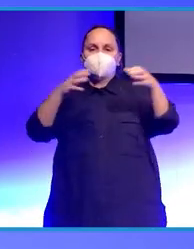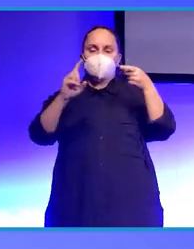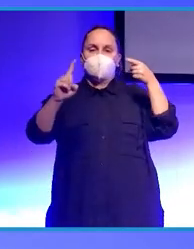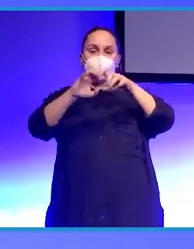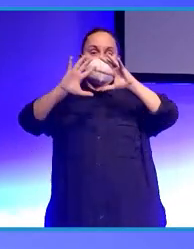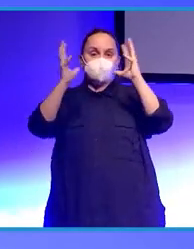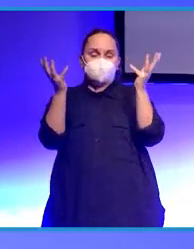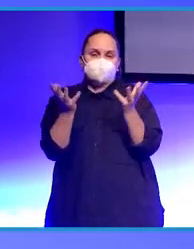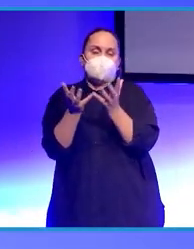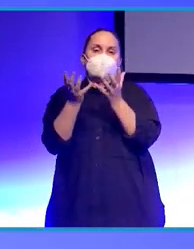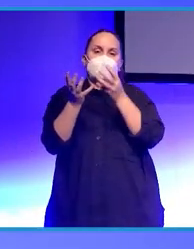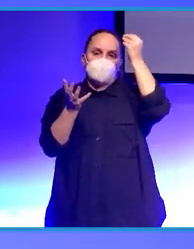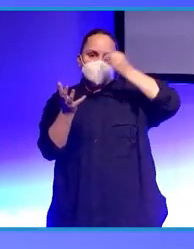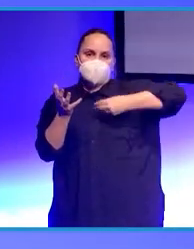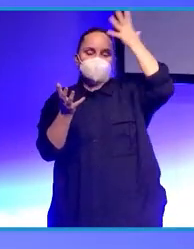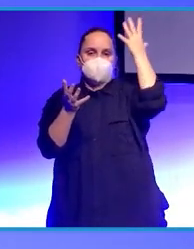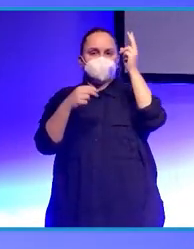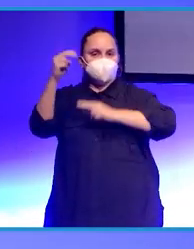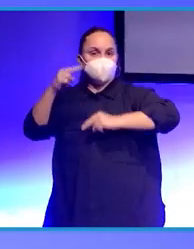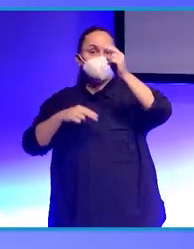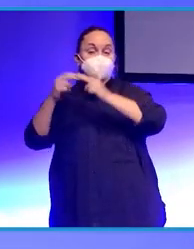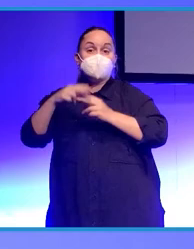y nos dimos cuenta que realmente